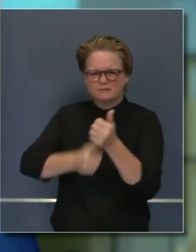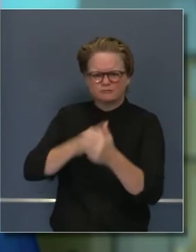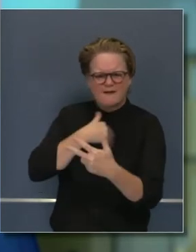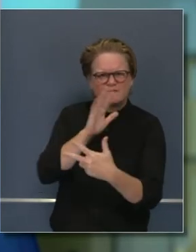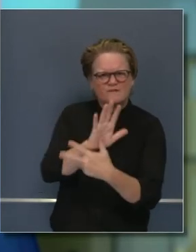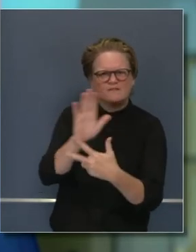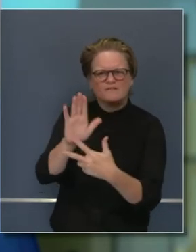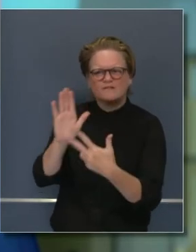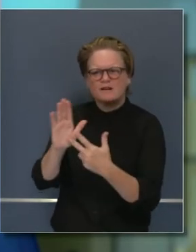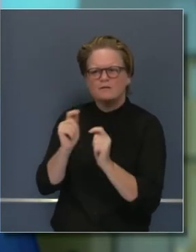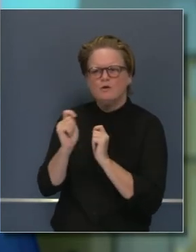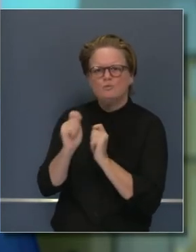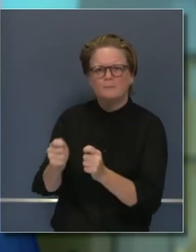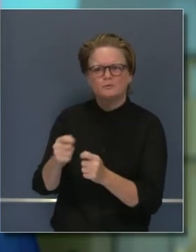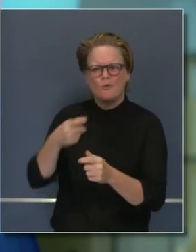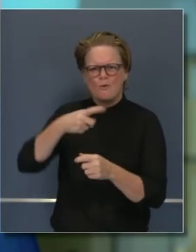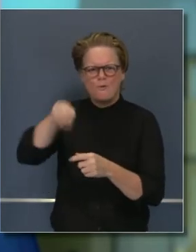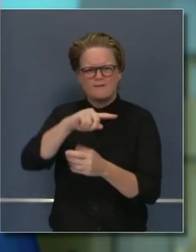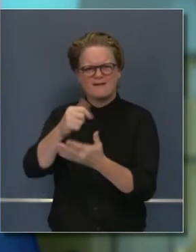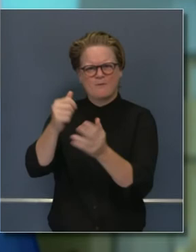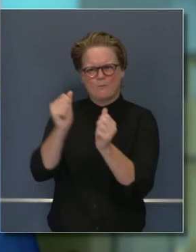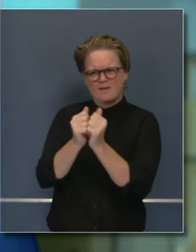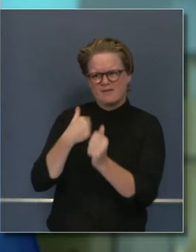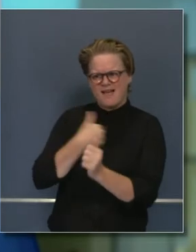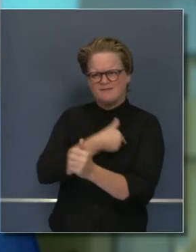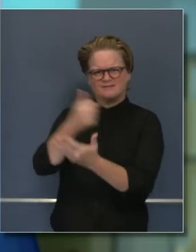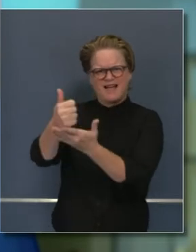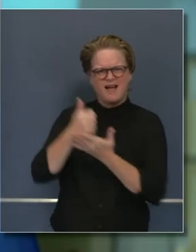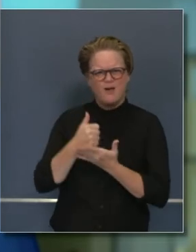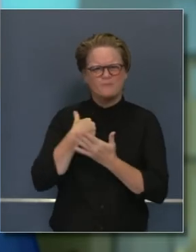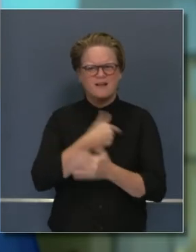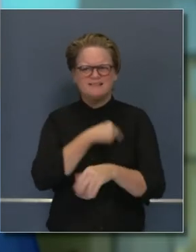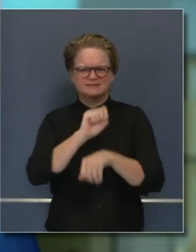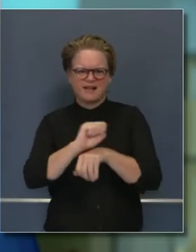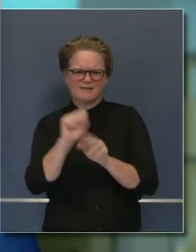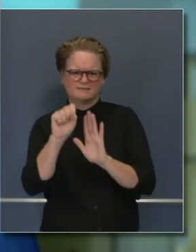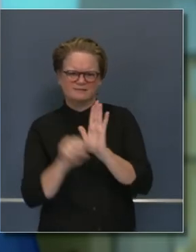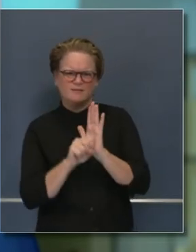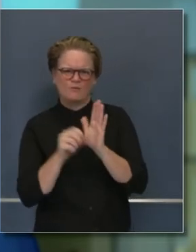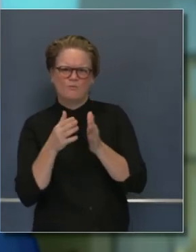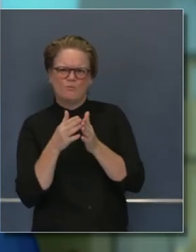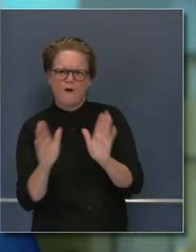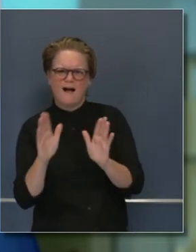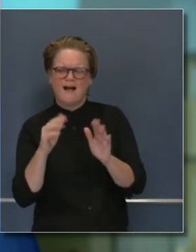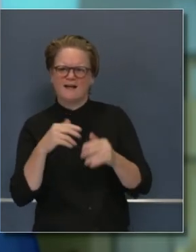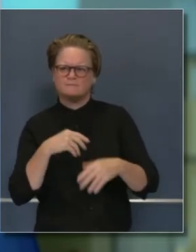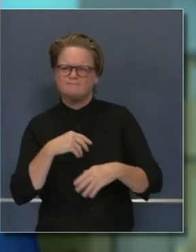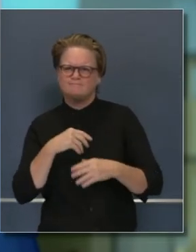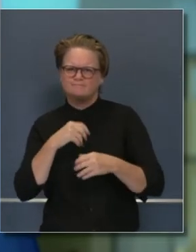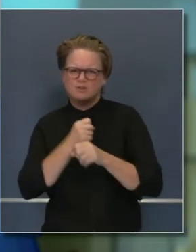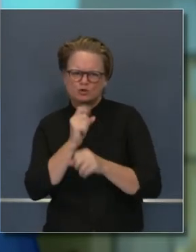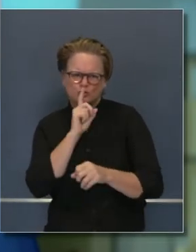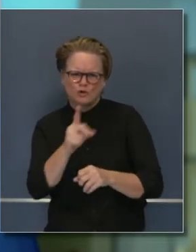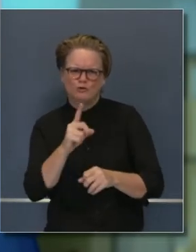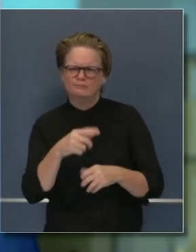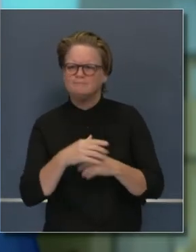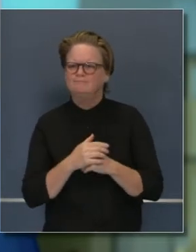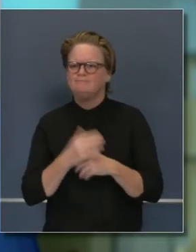médica. En nuestras comunidades por toda California para asegurarnos de que estamos haciendo todo lo posible con nuestros